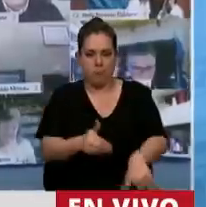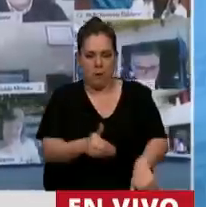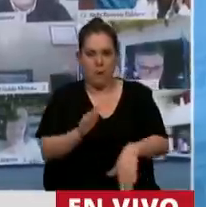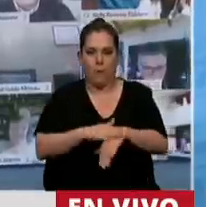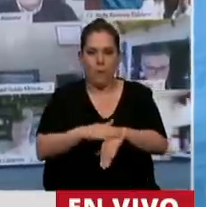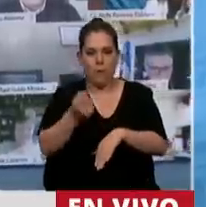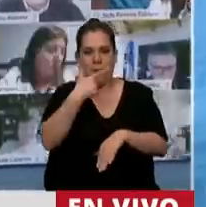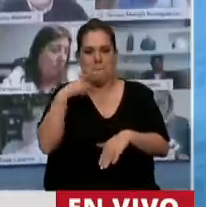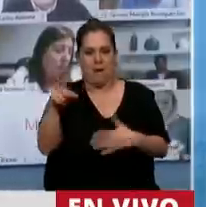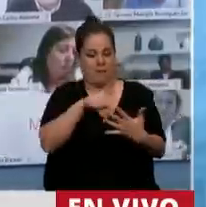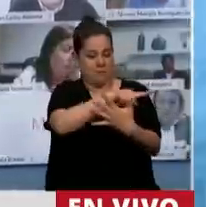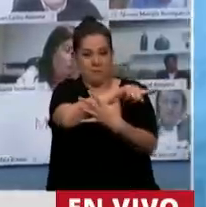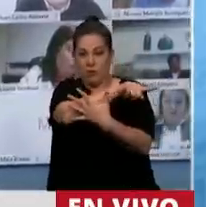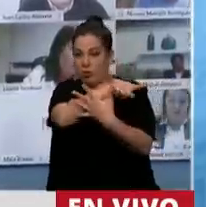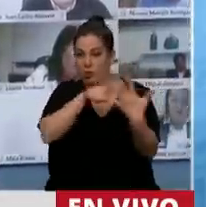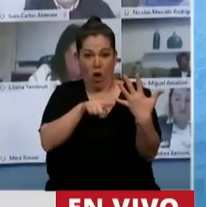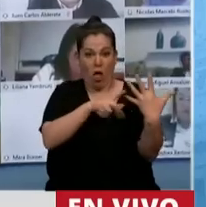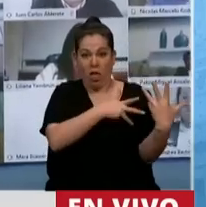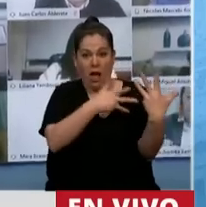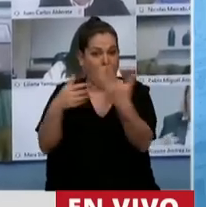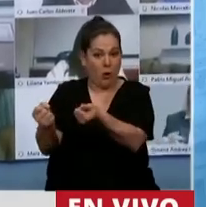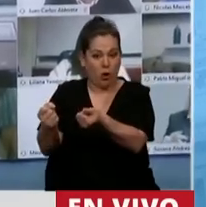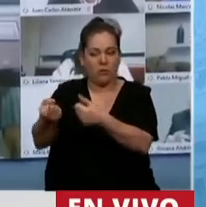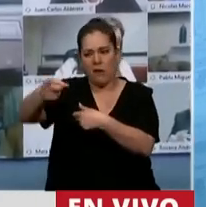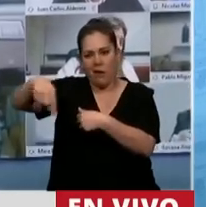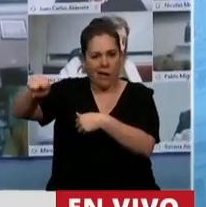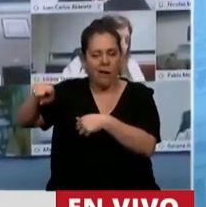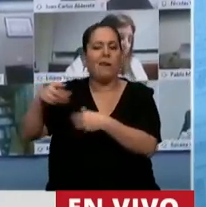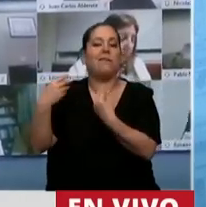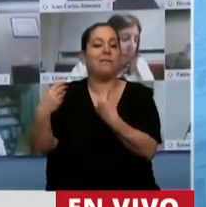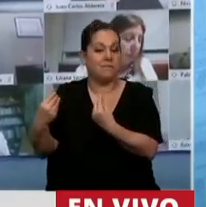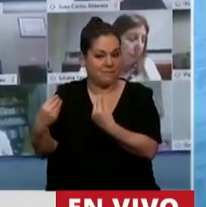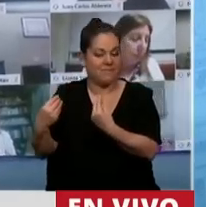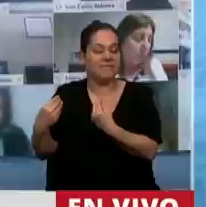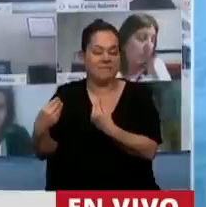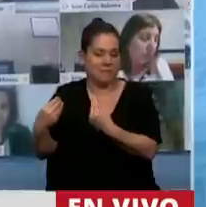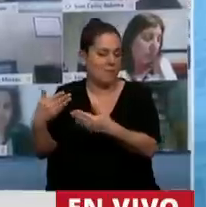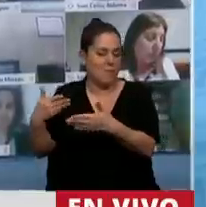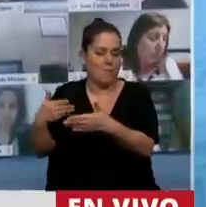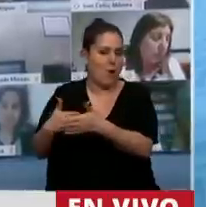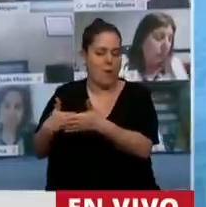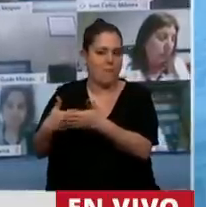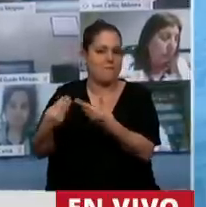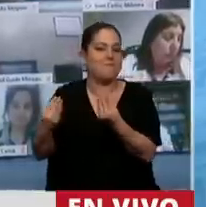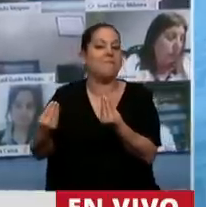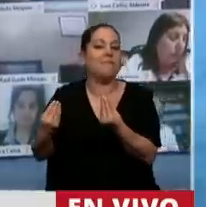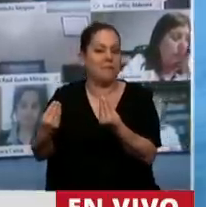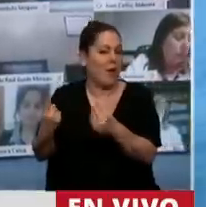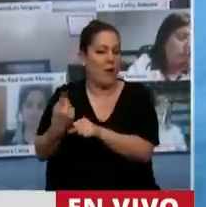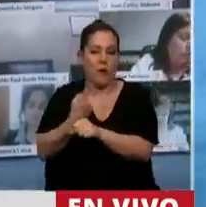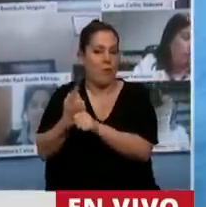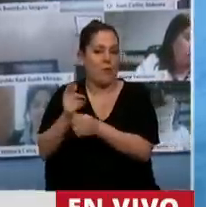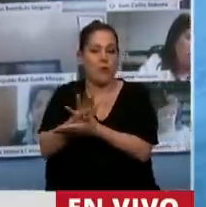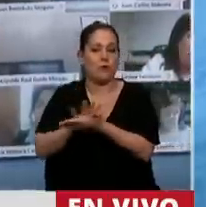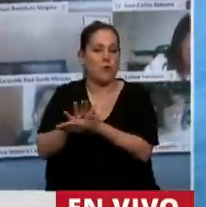Con todo ese apoyo se chocaron contra algo que no pudieron resolver, que fue la